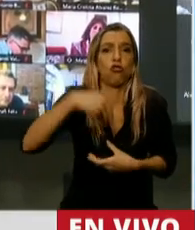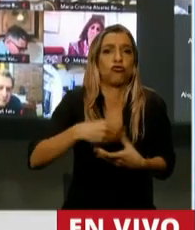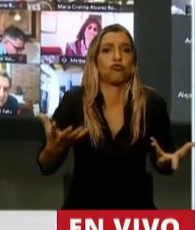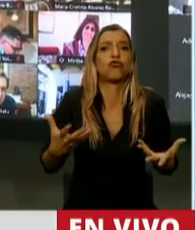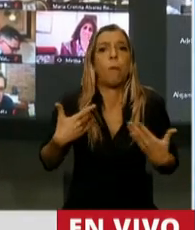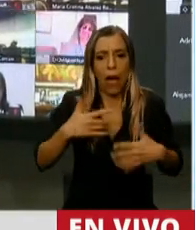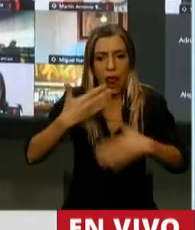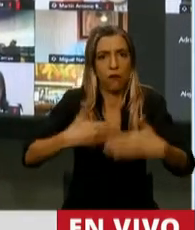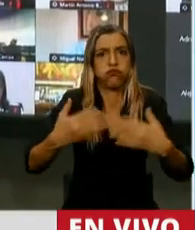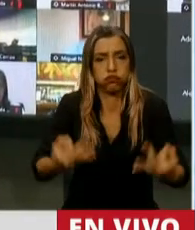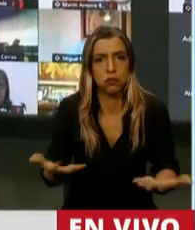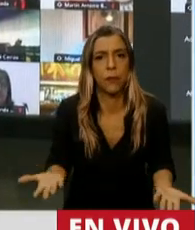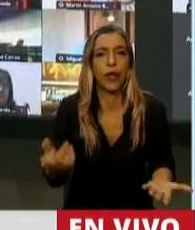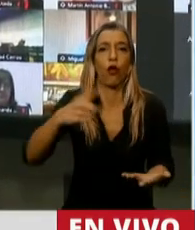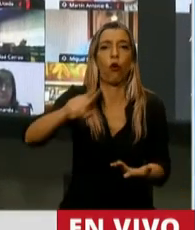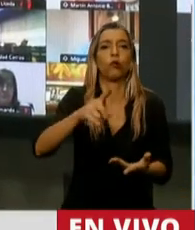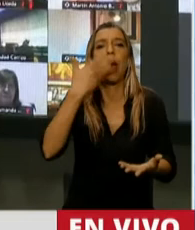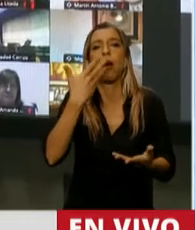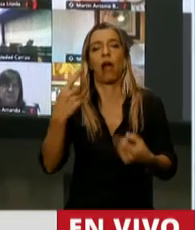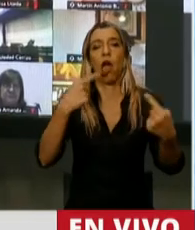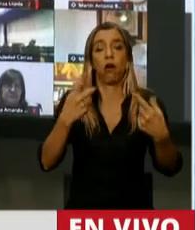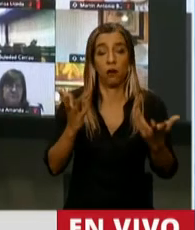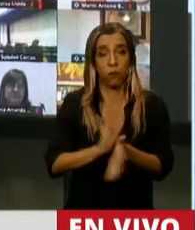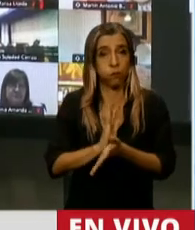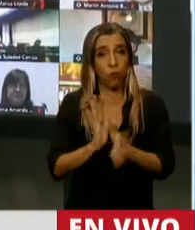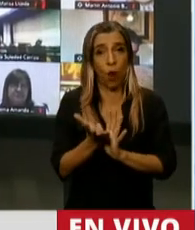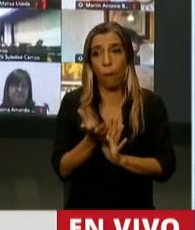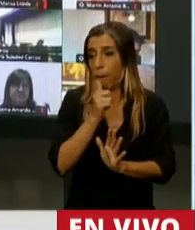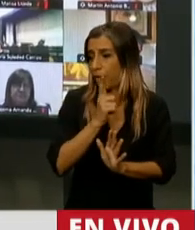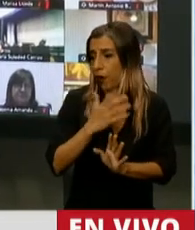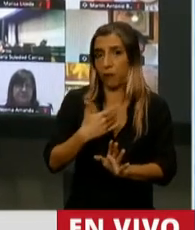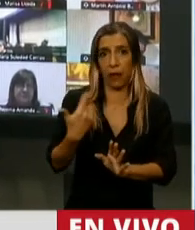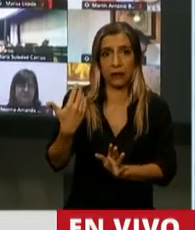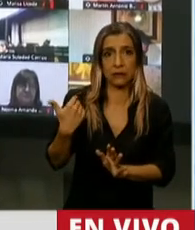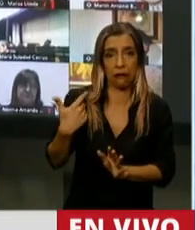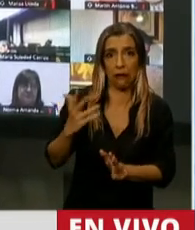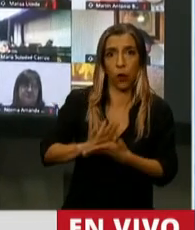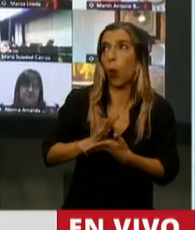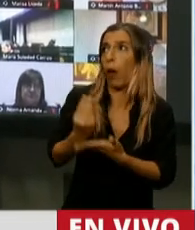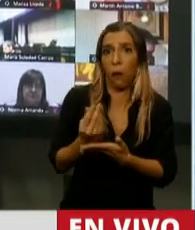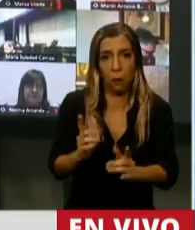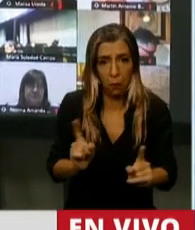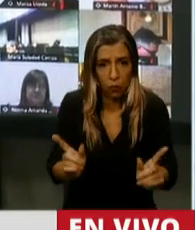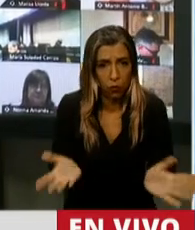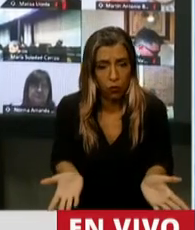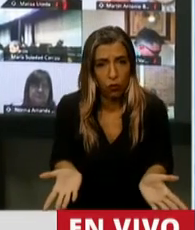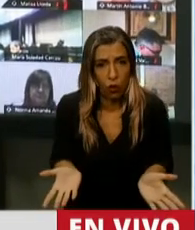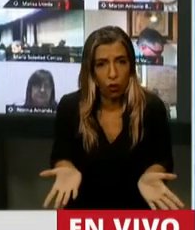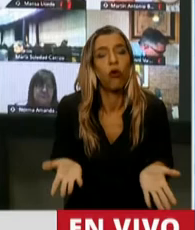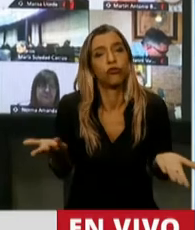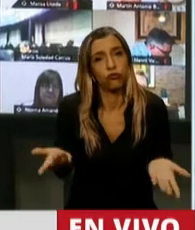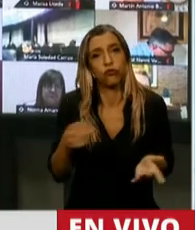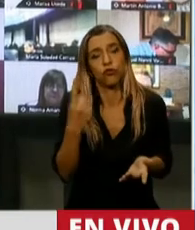si hubiésemos nacido ayer. Eso es lo que nos cuesta poder entender hacia adelante. Y por eso que claramente,